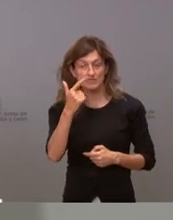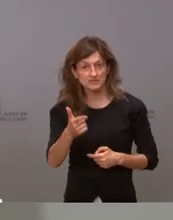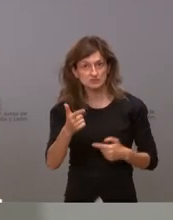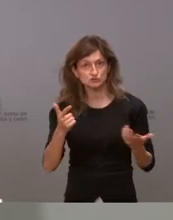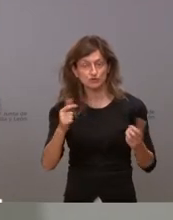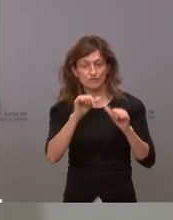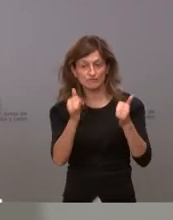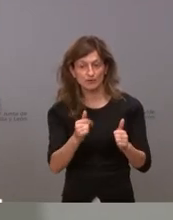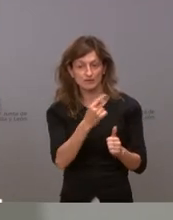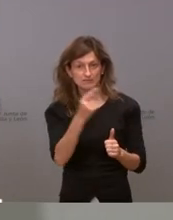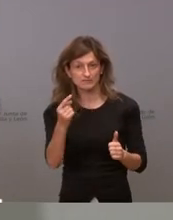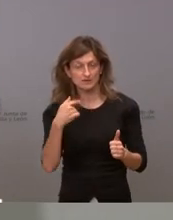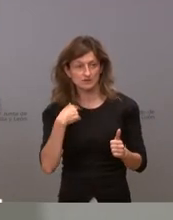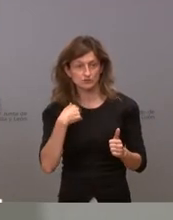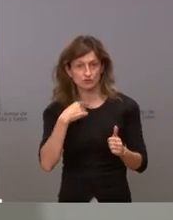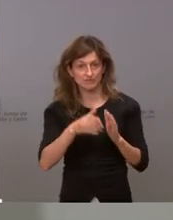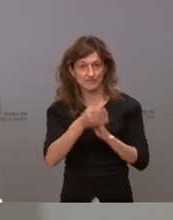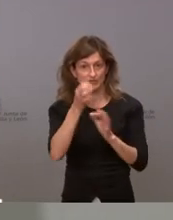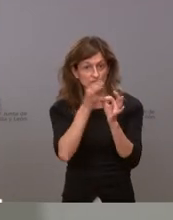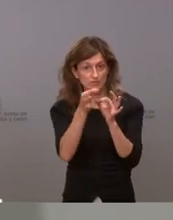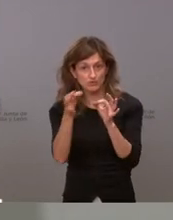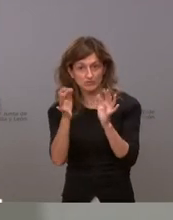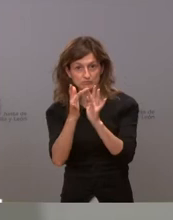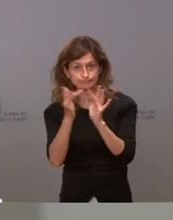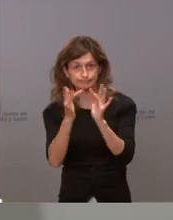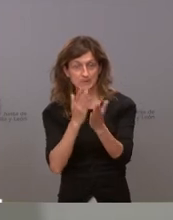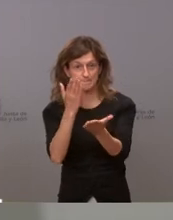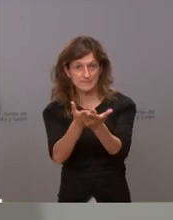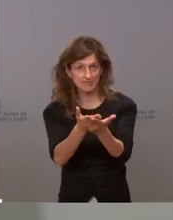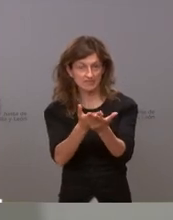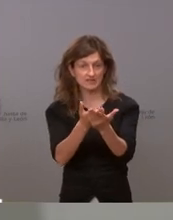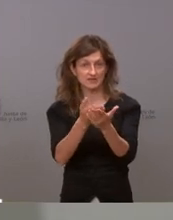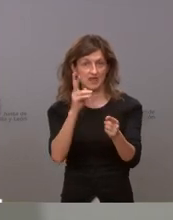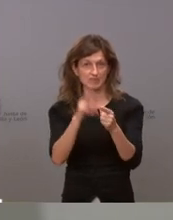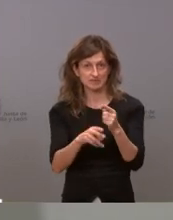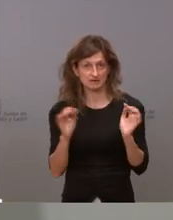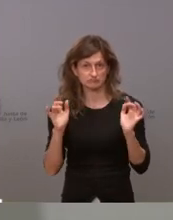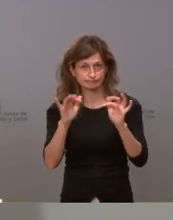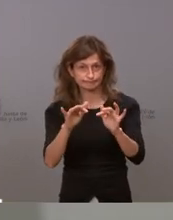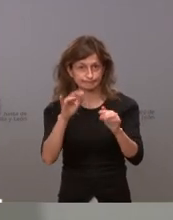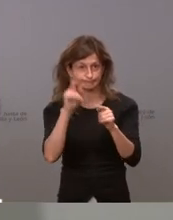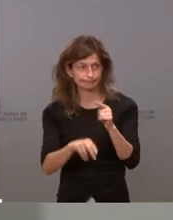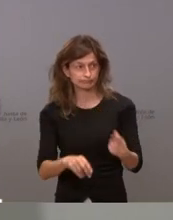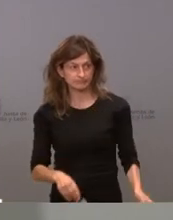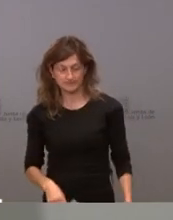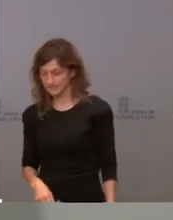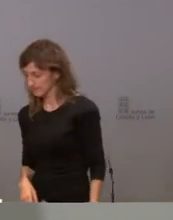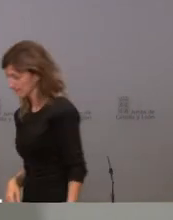manera nosotros hemos dirigido a la Federación Regional de Municipios y Provincias para instarles a que eviten este tipo de actos